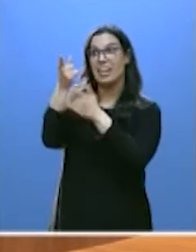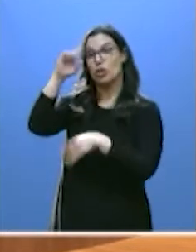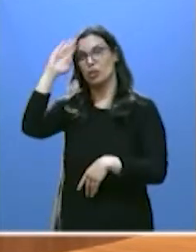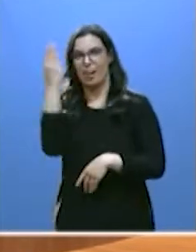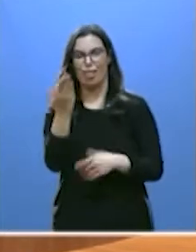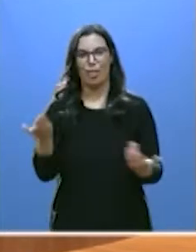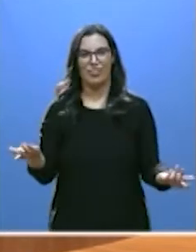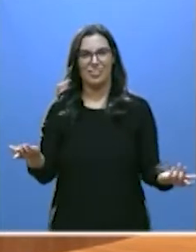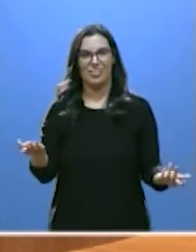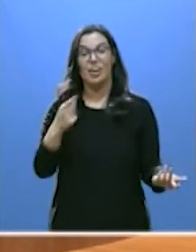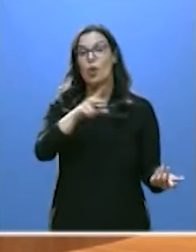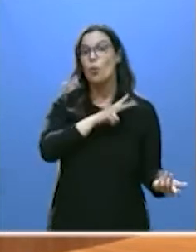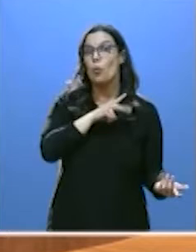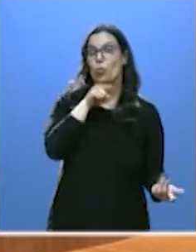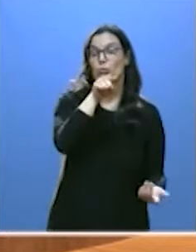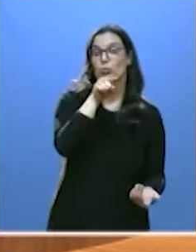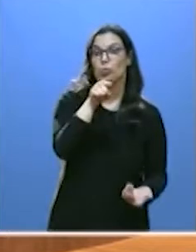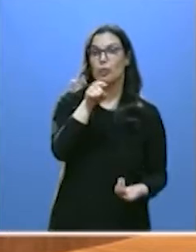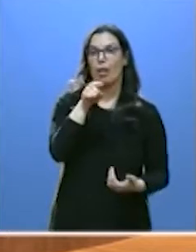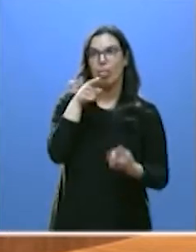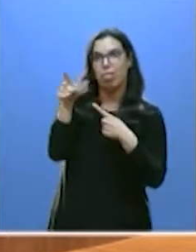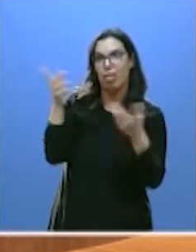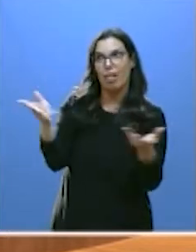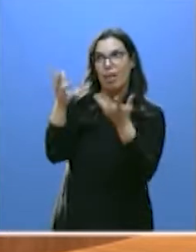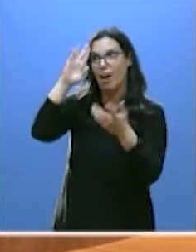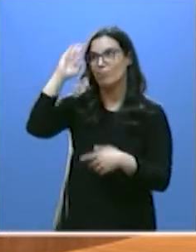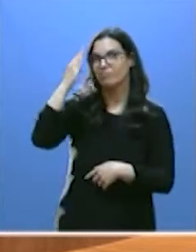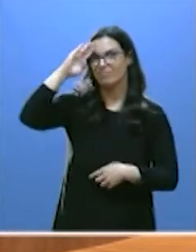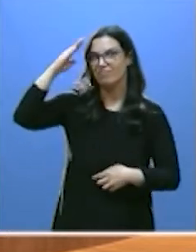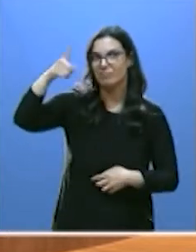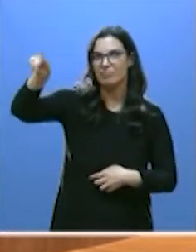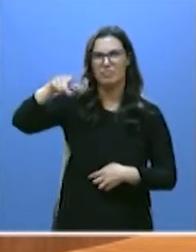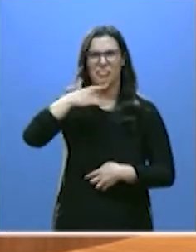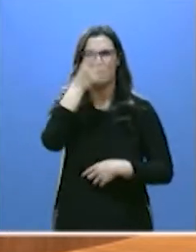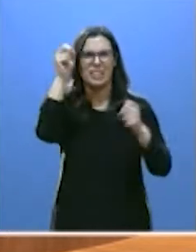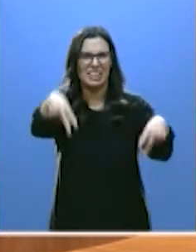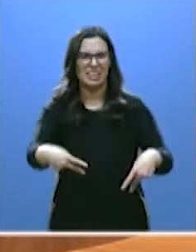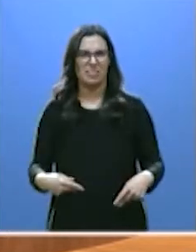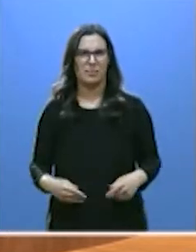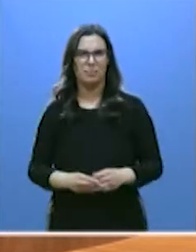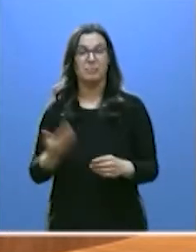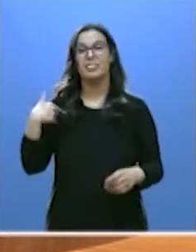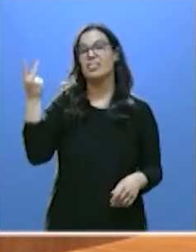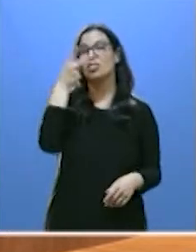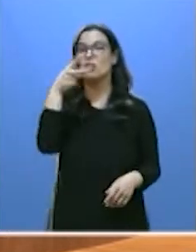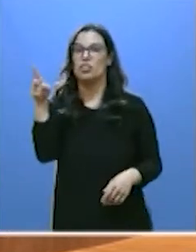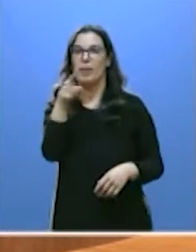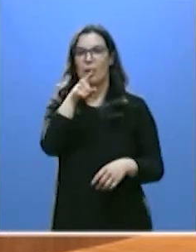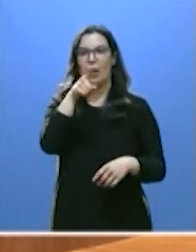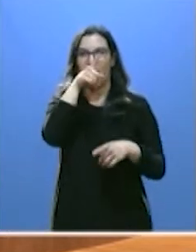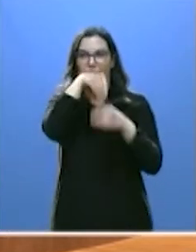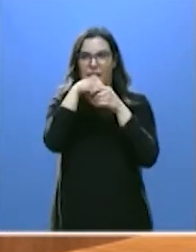Usted ha estado alentando el transfugismo con una absoluta desvergüenza. Lleva dos semanas de intrigas